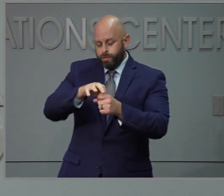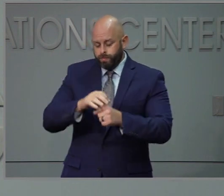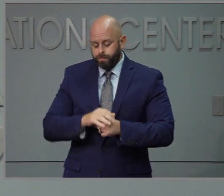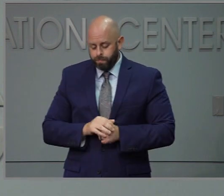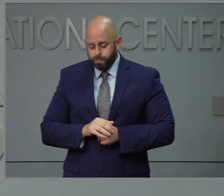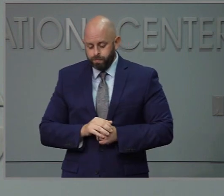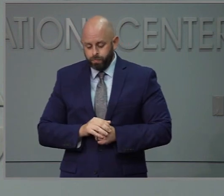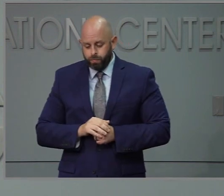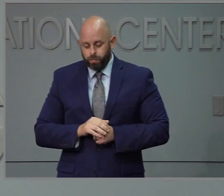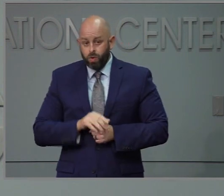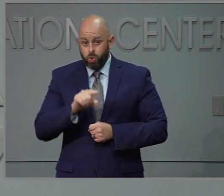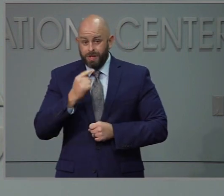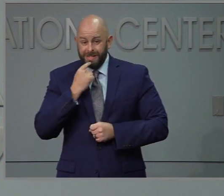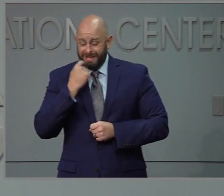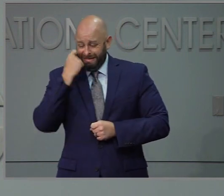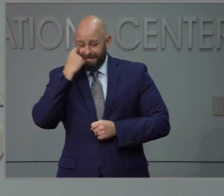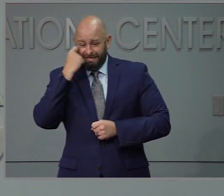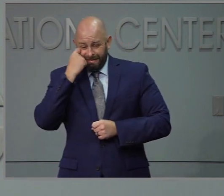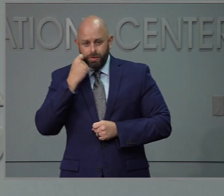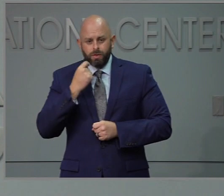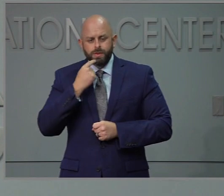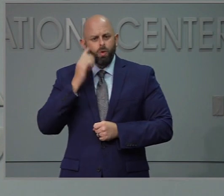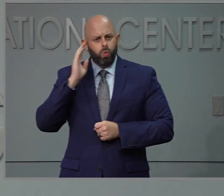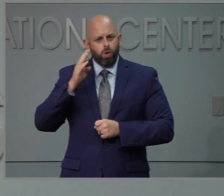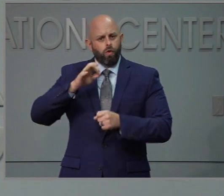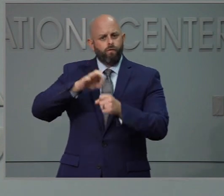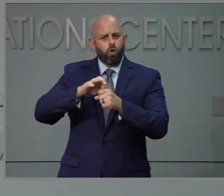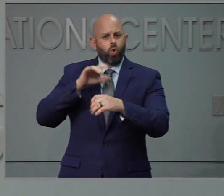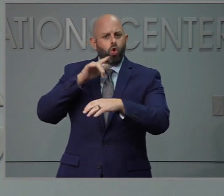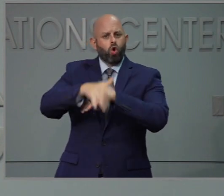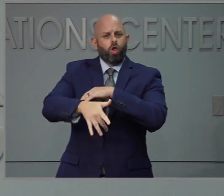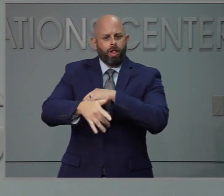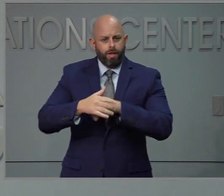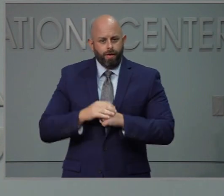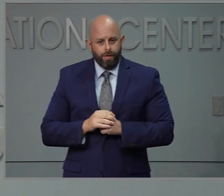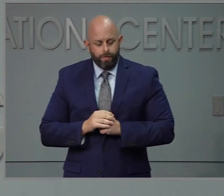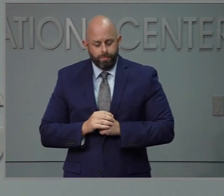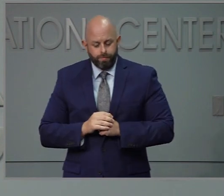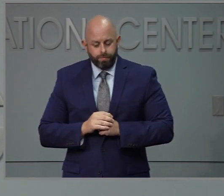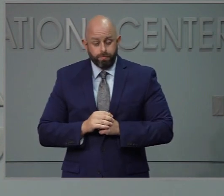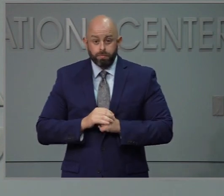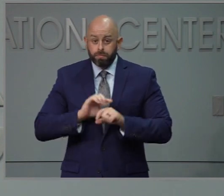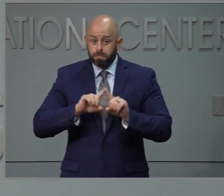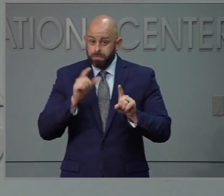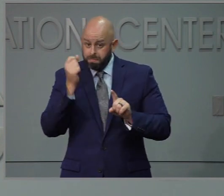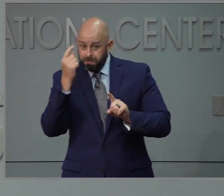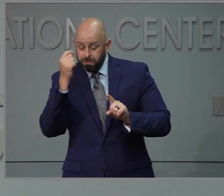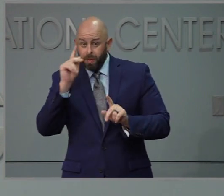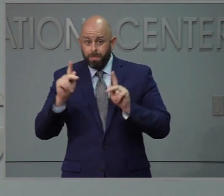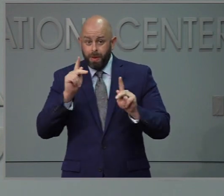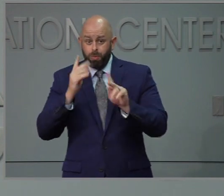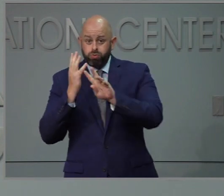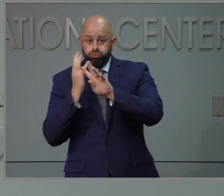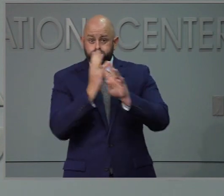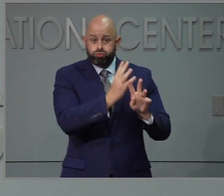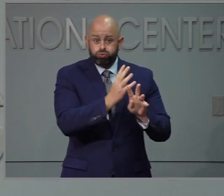rueda de prensa dijo que iba a votar temprano, pero las personas que vayan a votar en persona